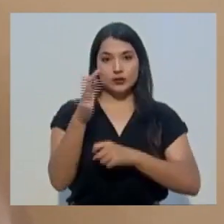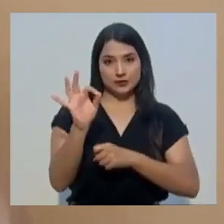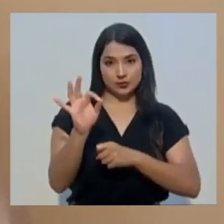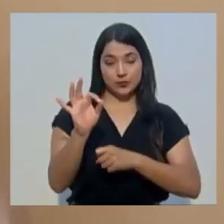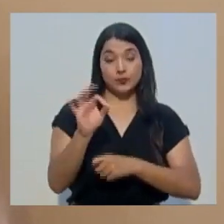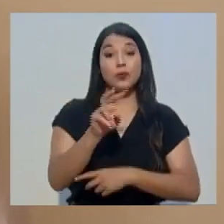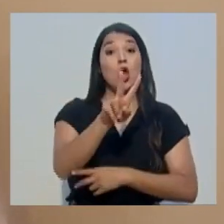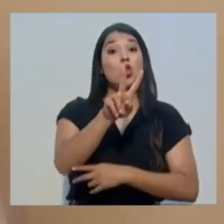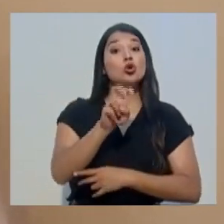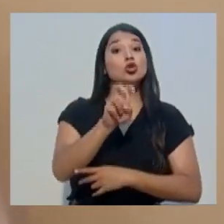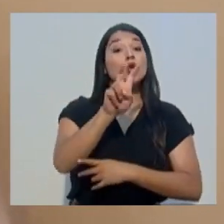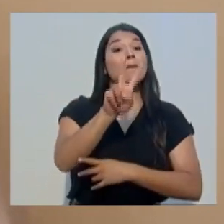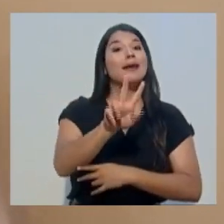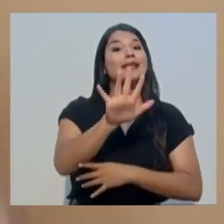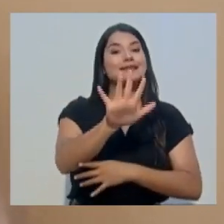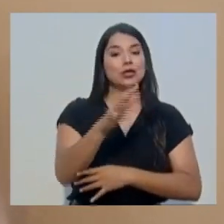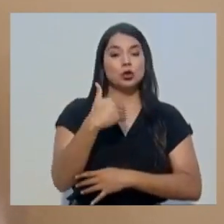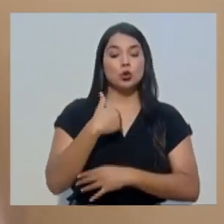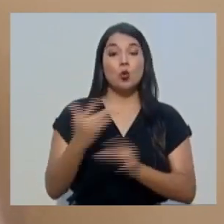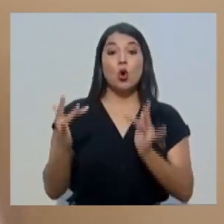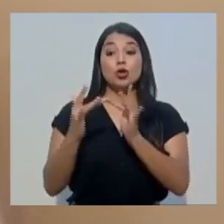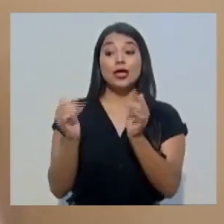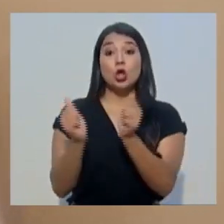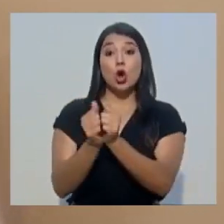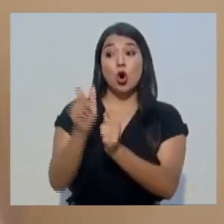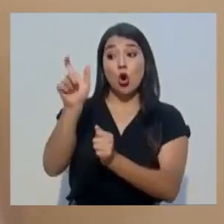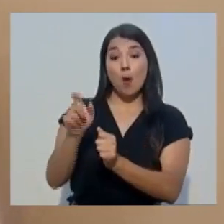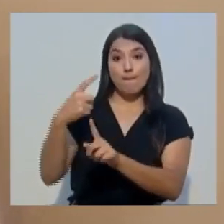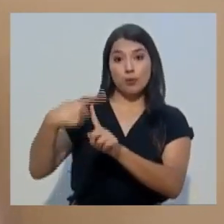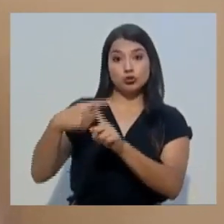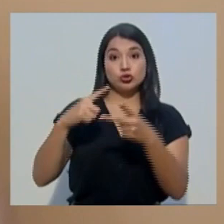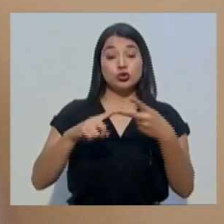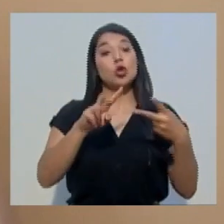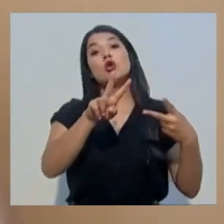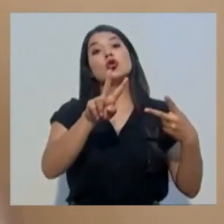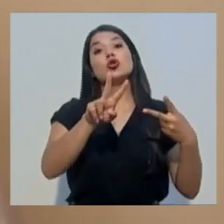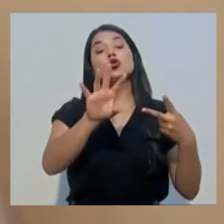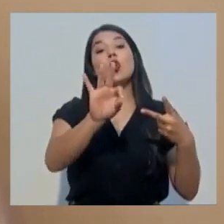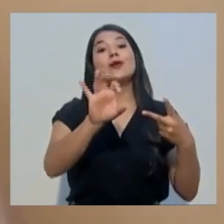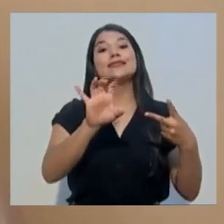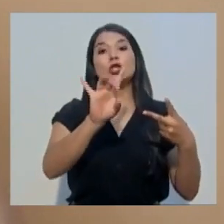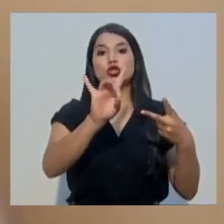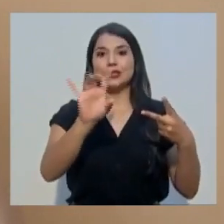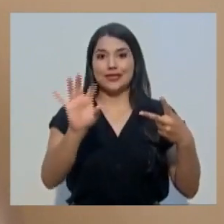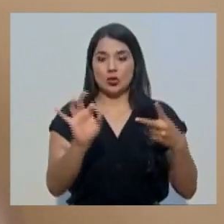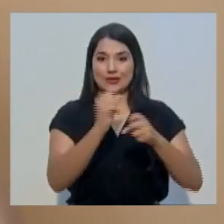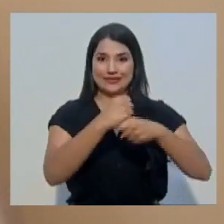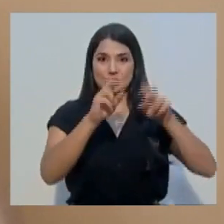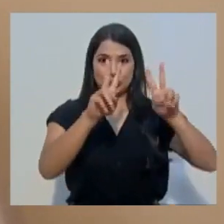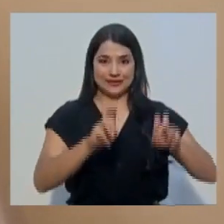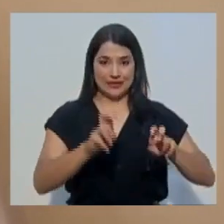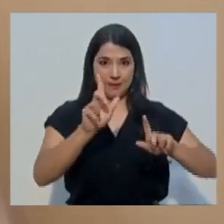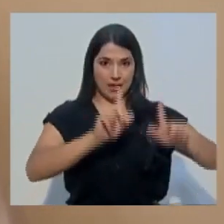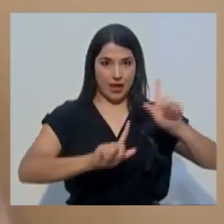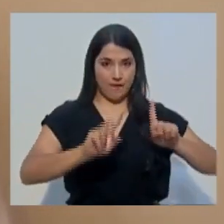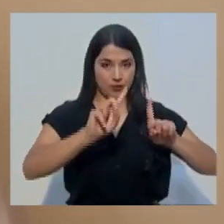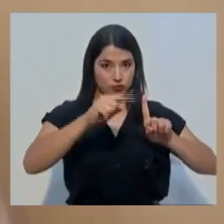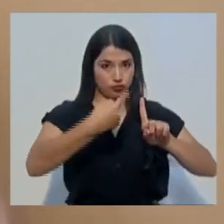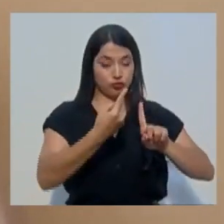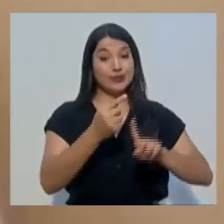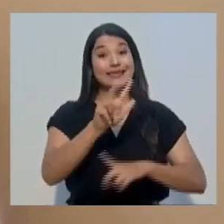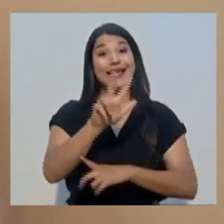cuales 225 son por uso epidemiológico y 989 por laboratorio, para un total de